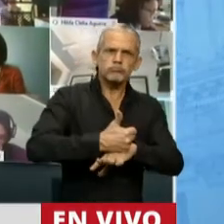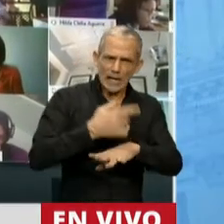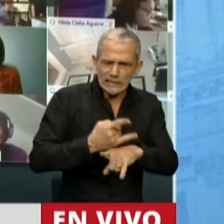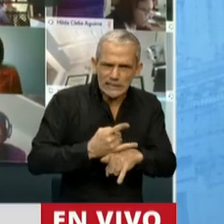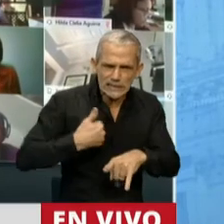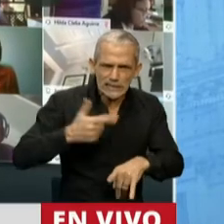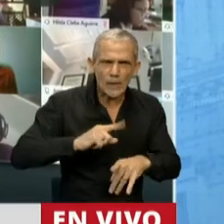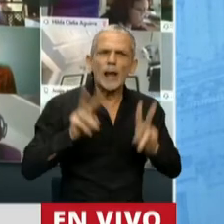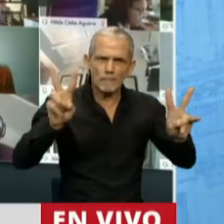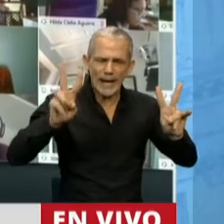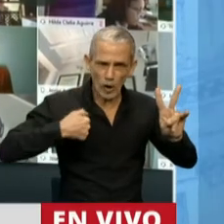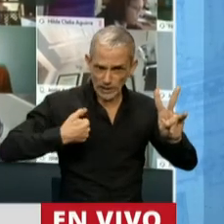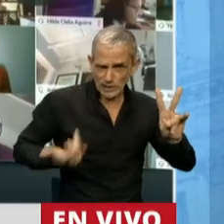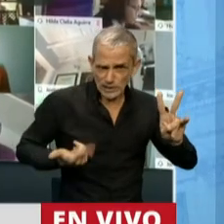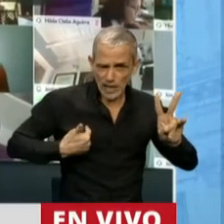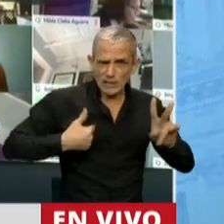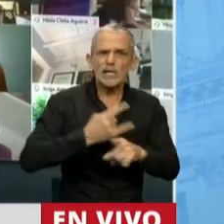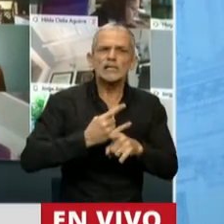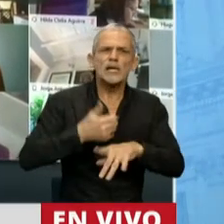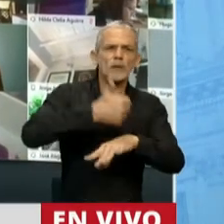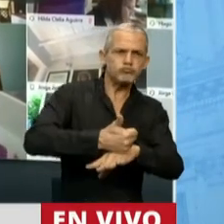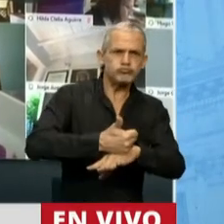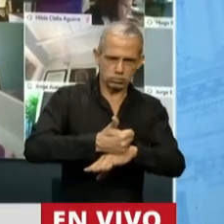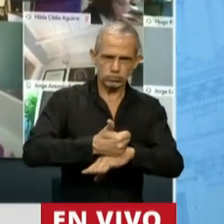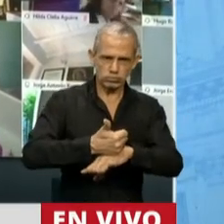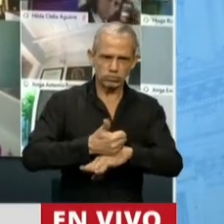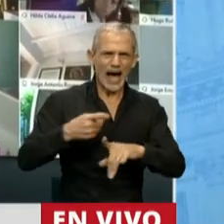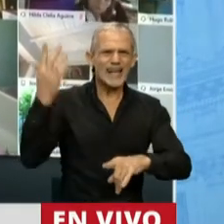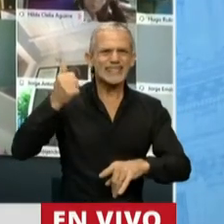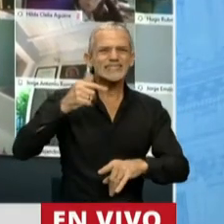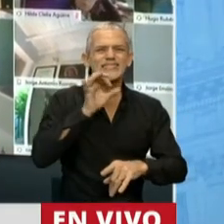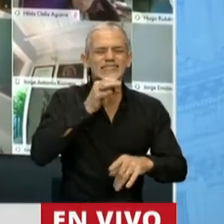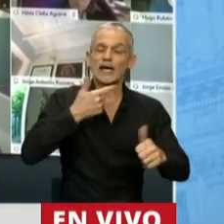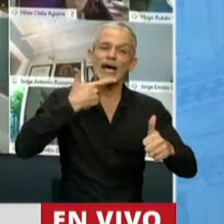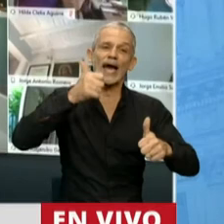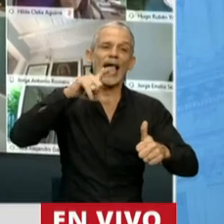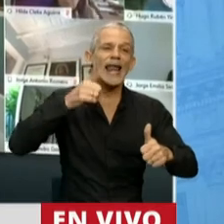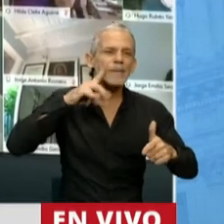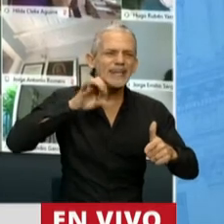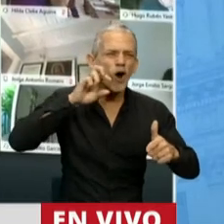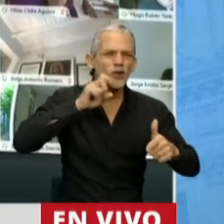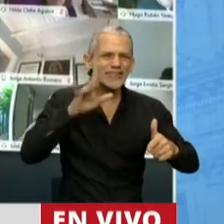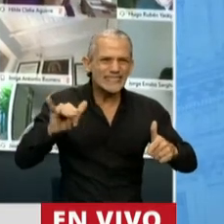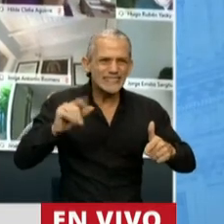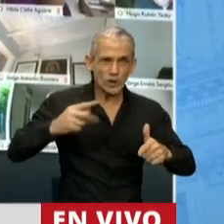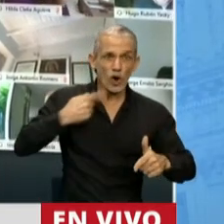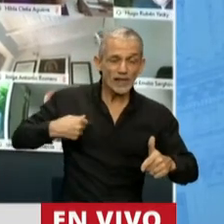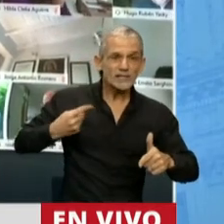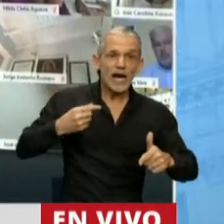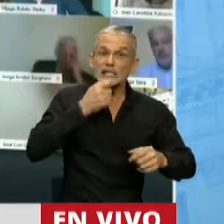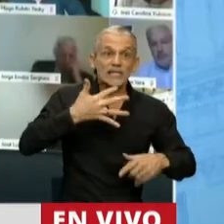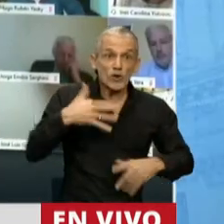los peronistas aquellas cosas que nos decía Escalabrino Ortiz cuando decía, si usted no entiende, pregunte.